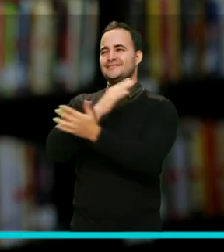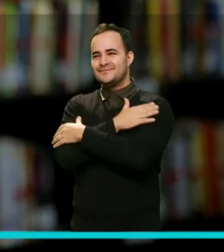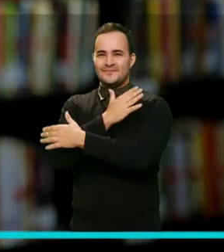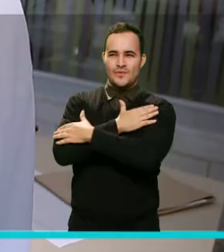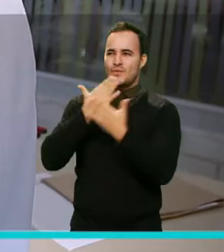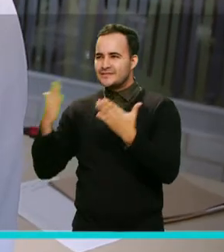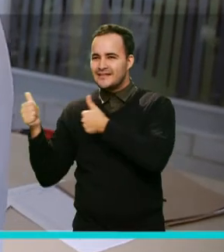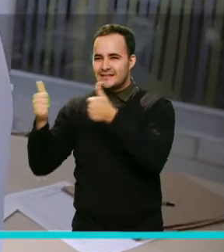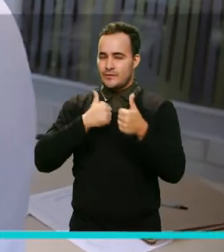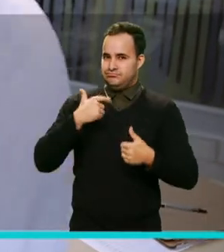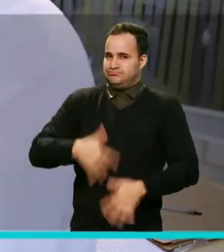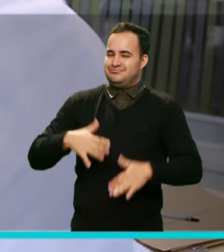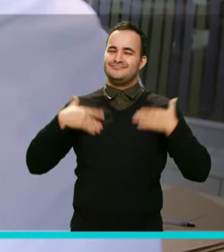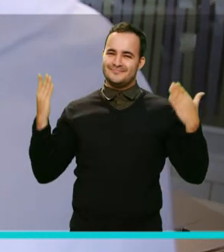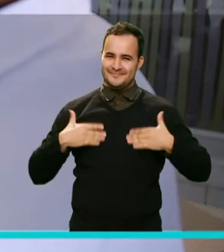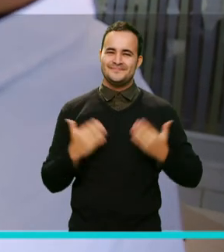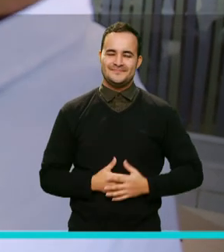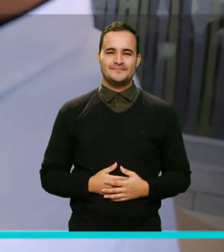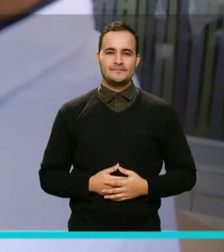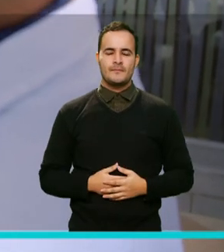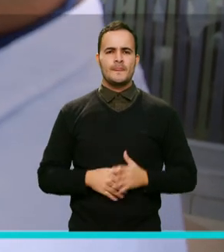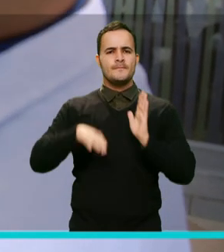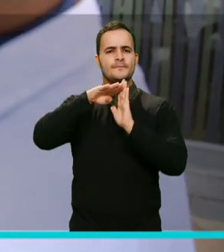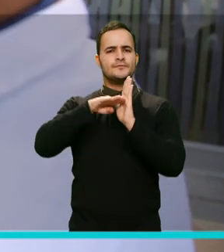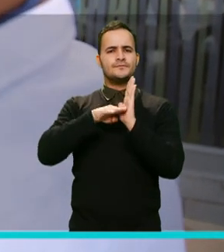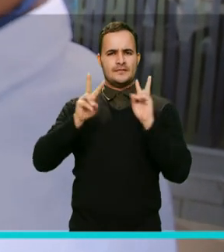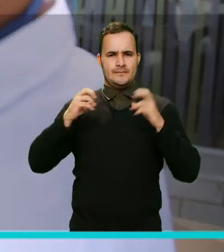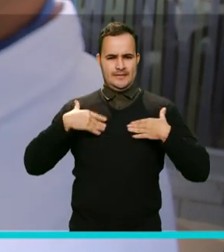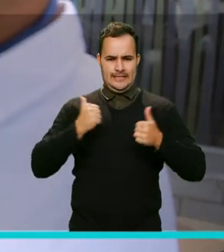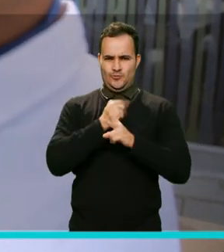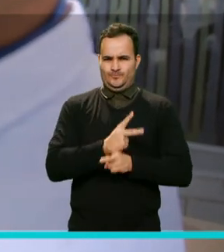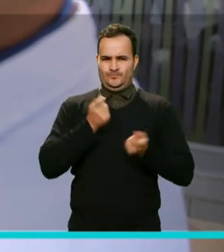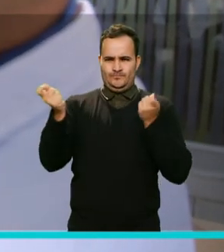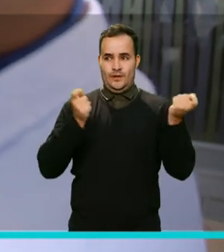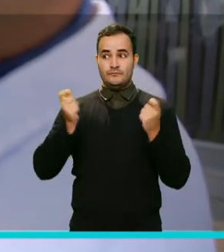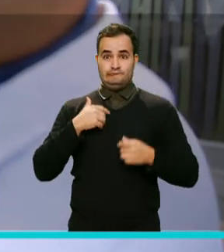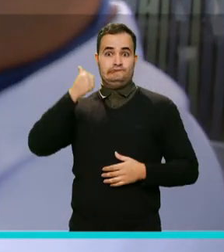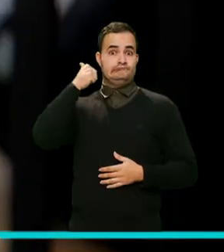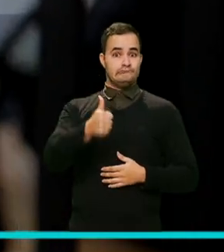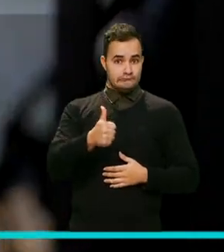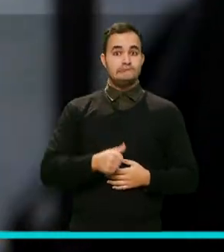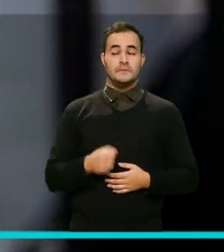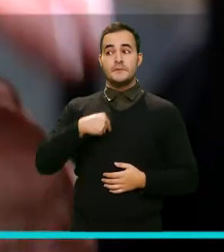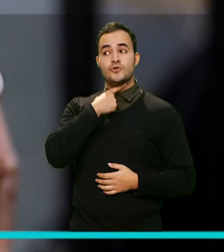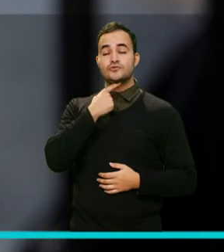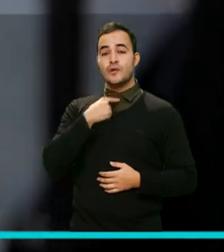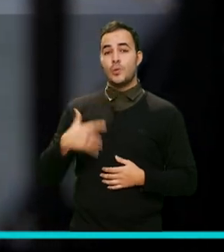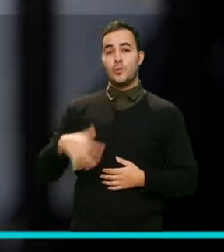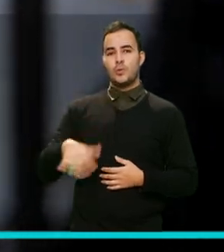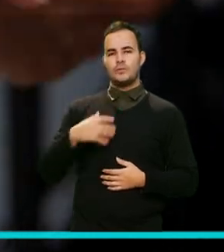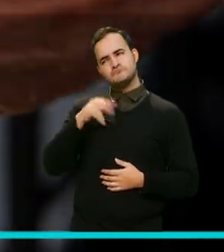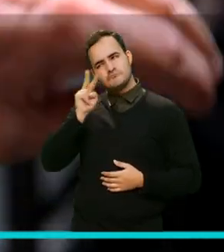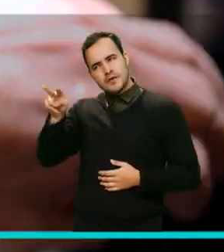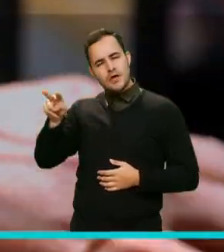fue algo espectacular. El protocolo que tiene esta biblioteca está muy bueno. Me gusta bastante porque de